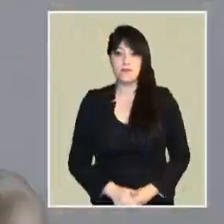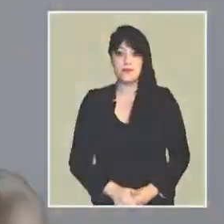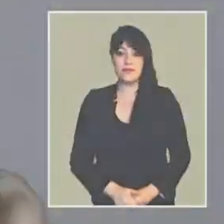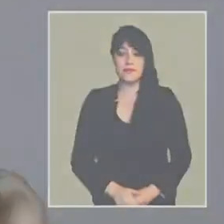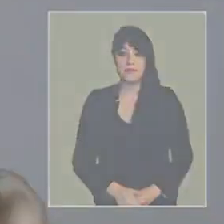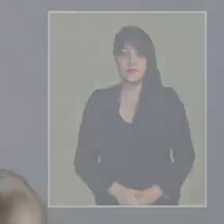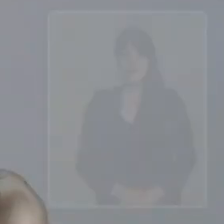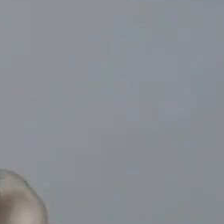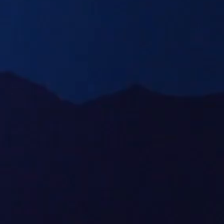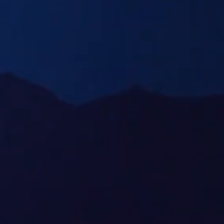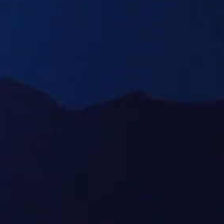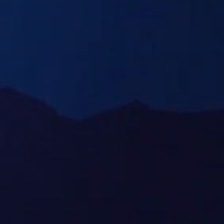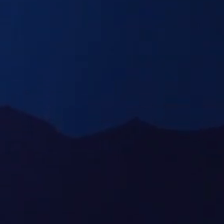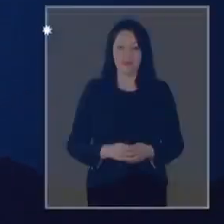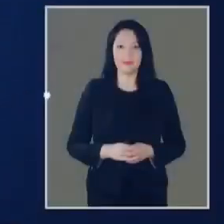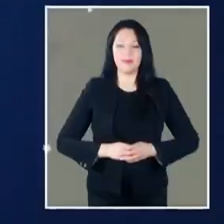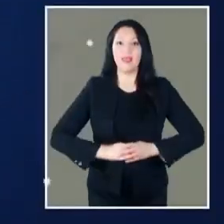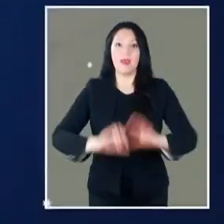que tiene que ser mejor.